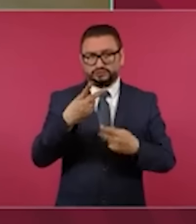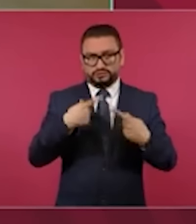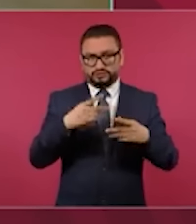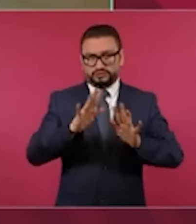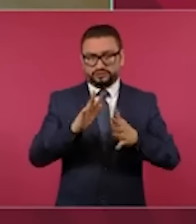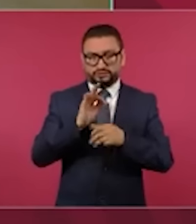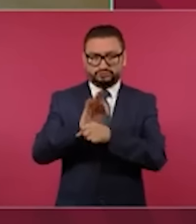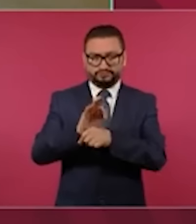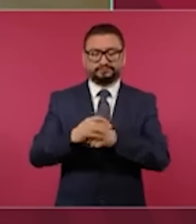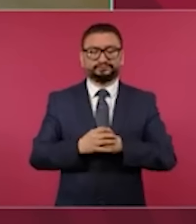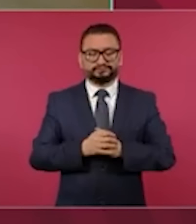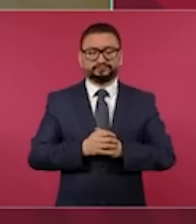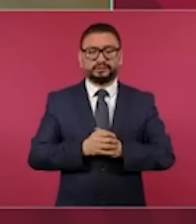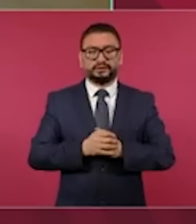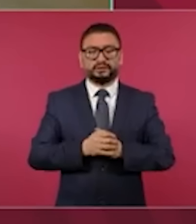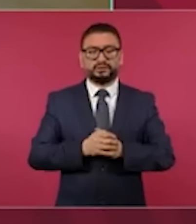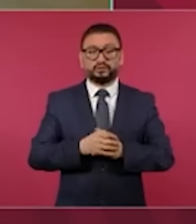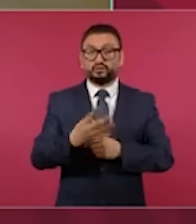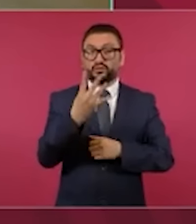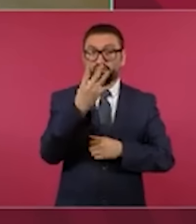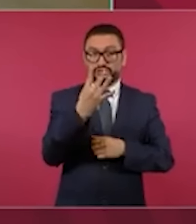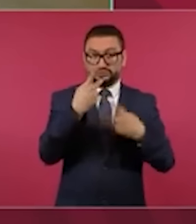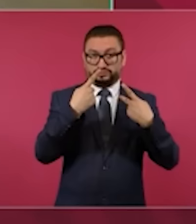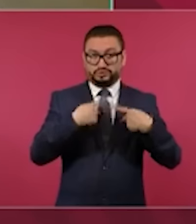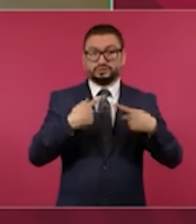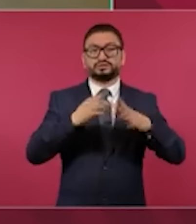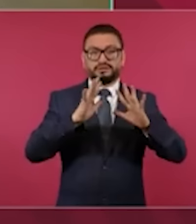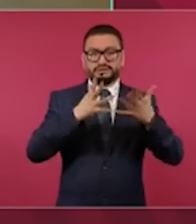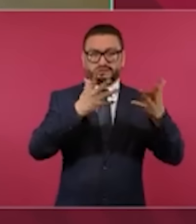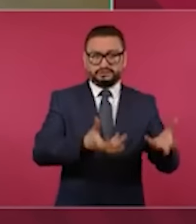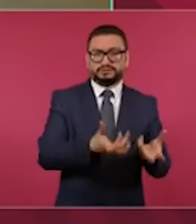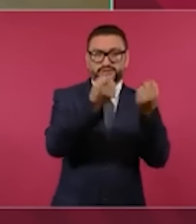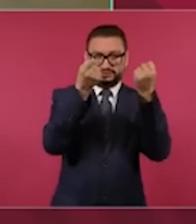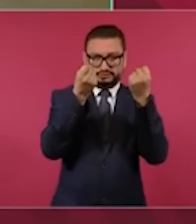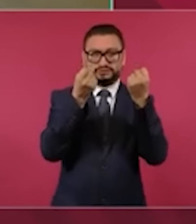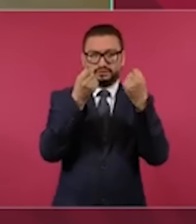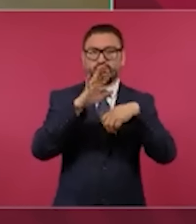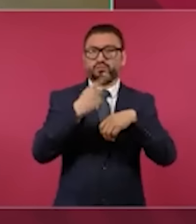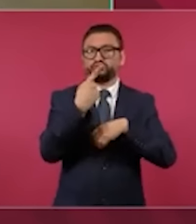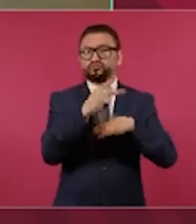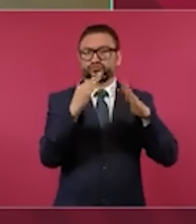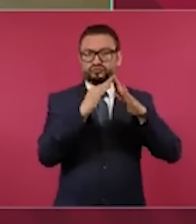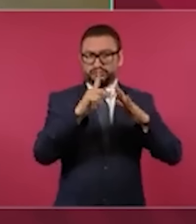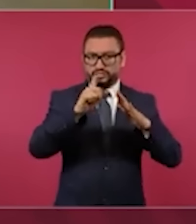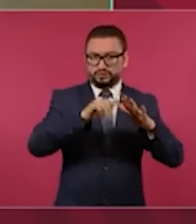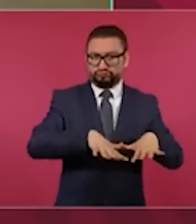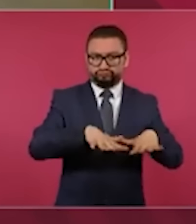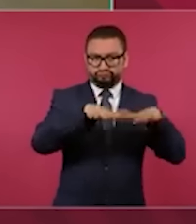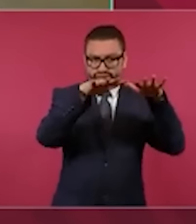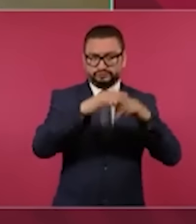refugiadas. Tenemos cuatro personas que fueron rescatadas porque en su casa estaba